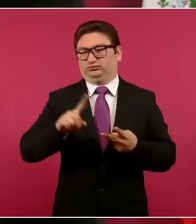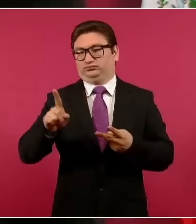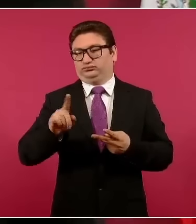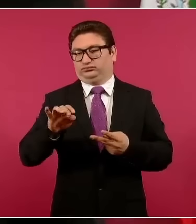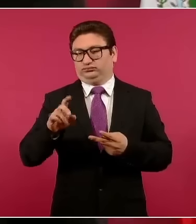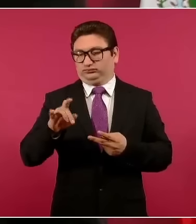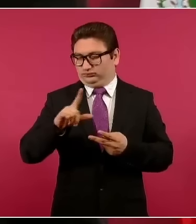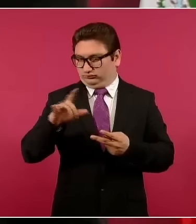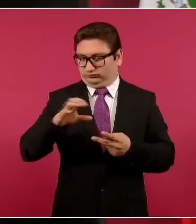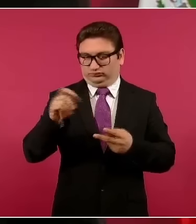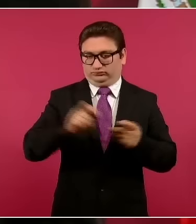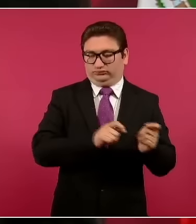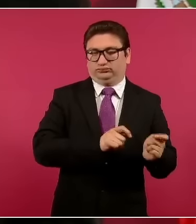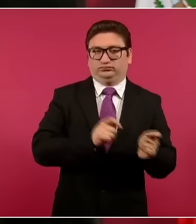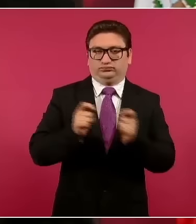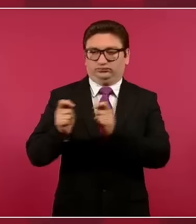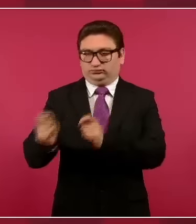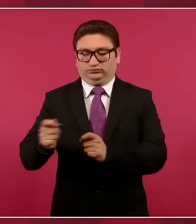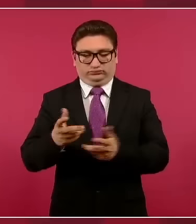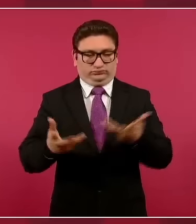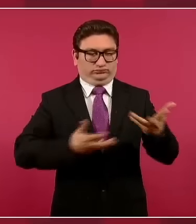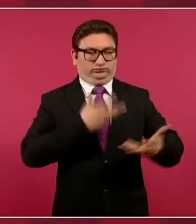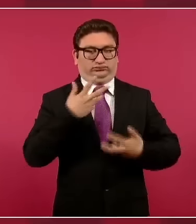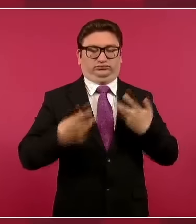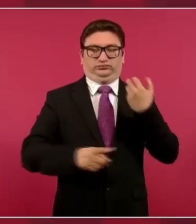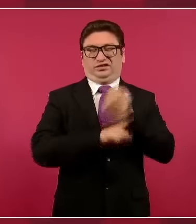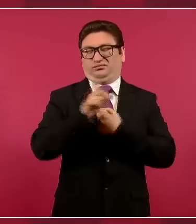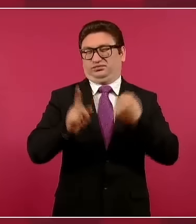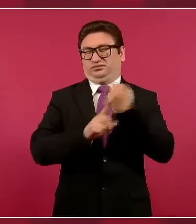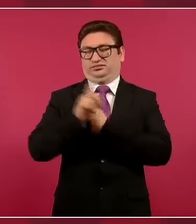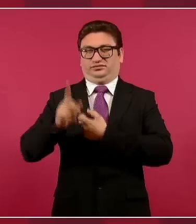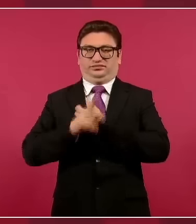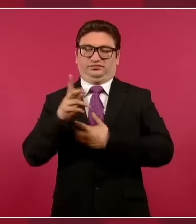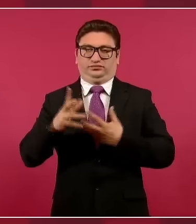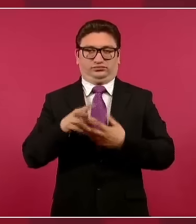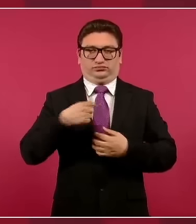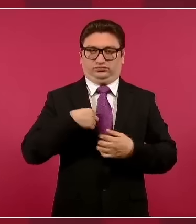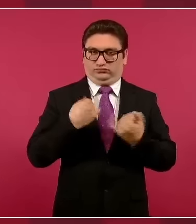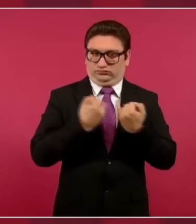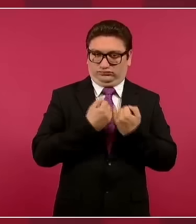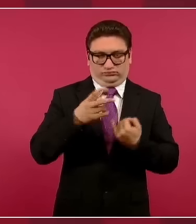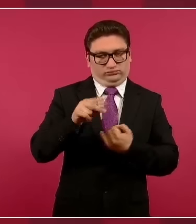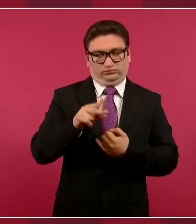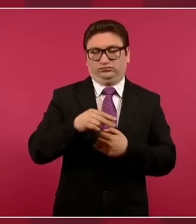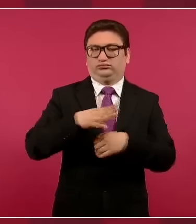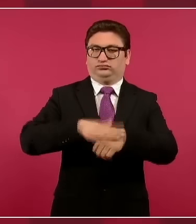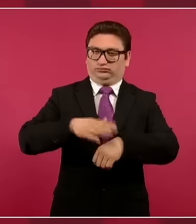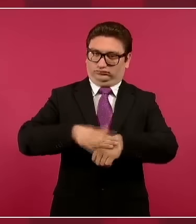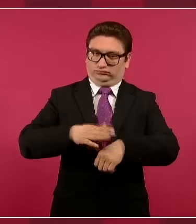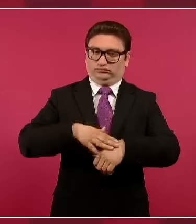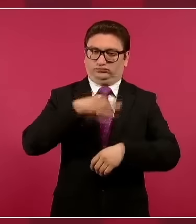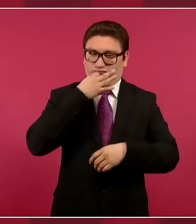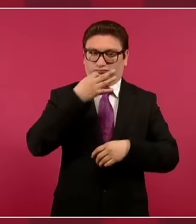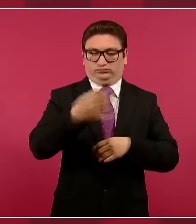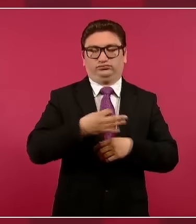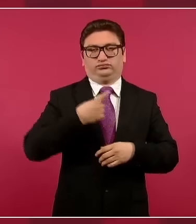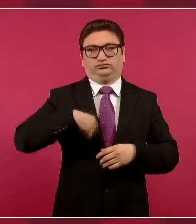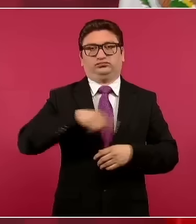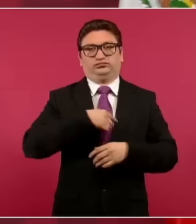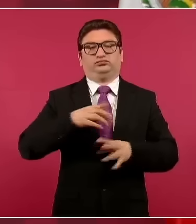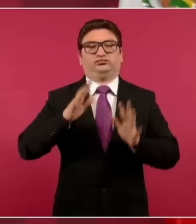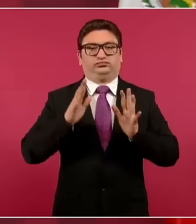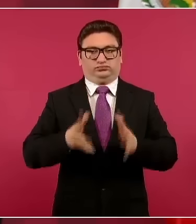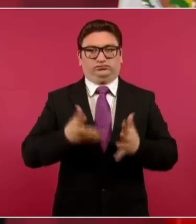economía prendida de alfileres. Bueno, pues les adelanto que ya hicimos